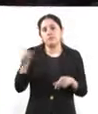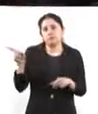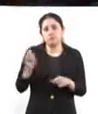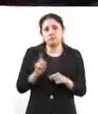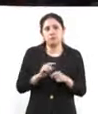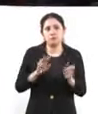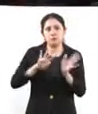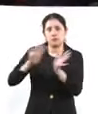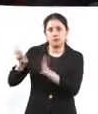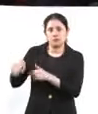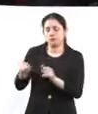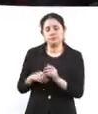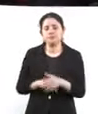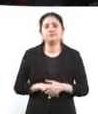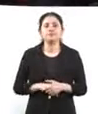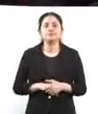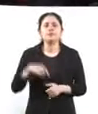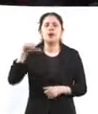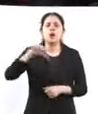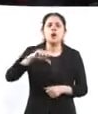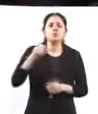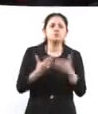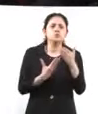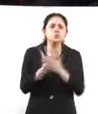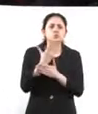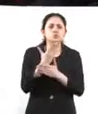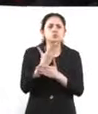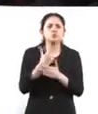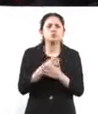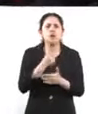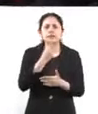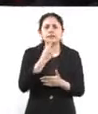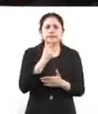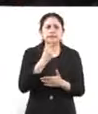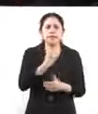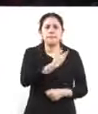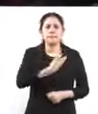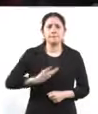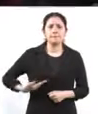doctora, hoy en la conferencia de prensa del presidente Andrés Manuel López Obrador,